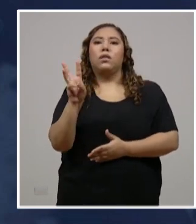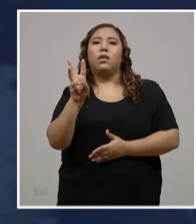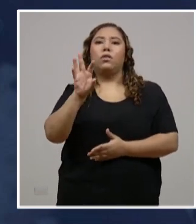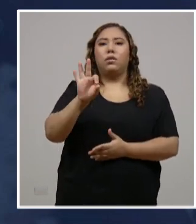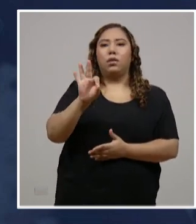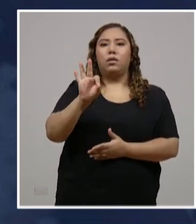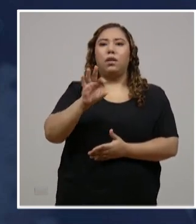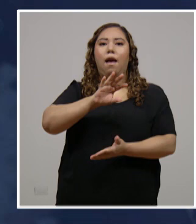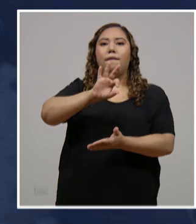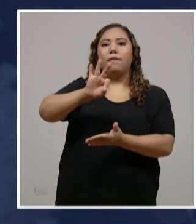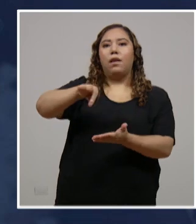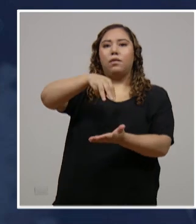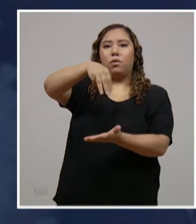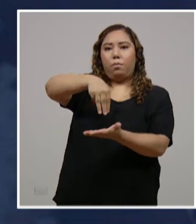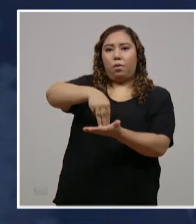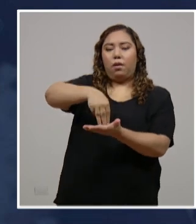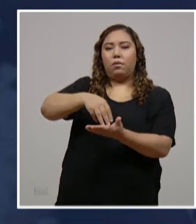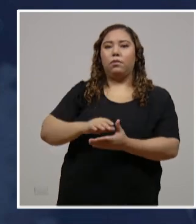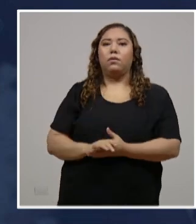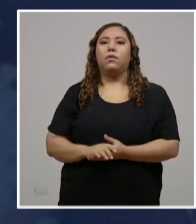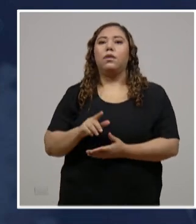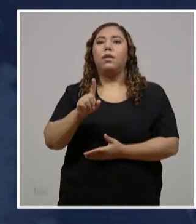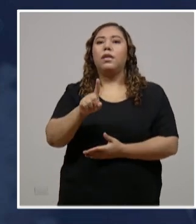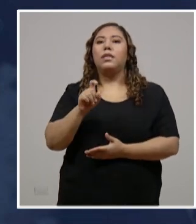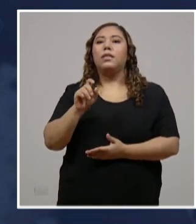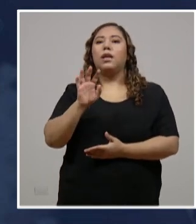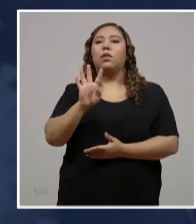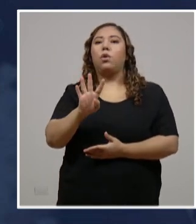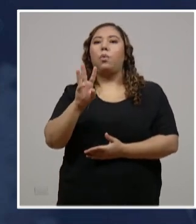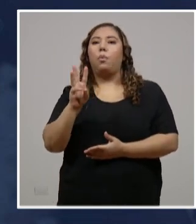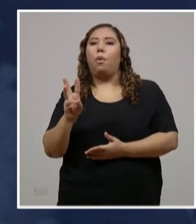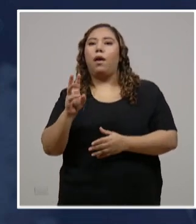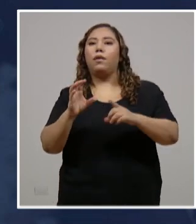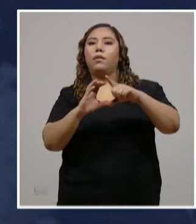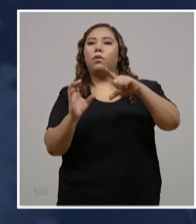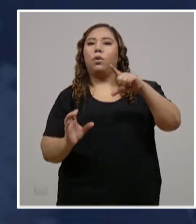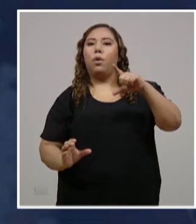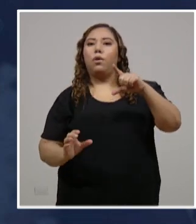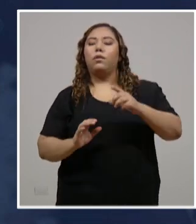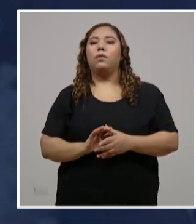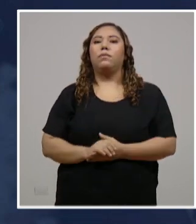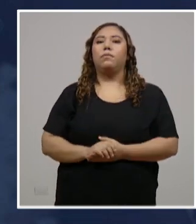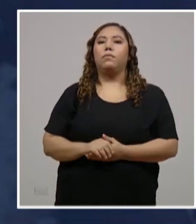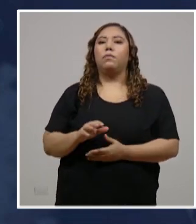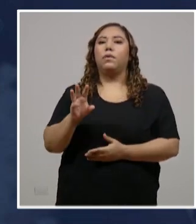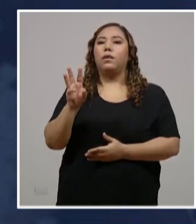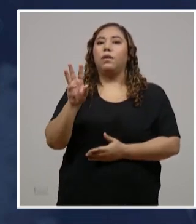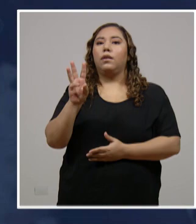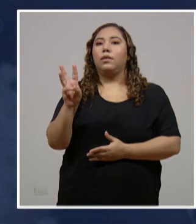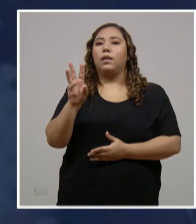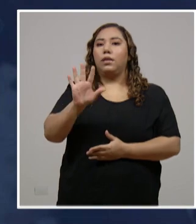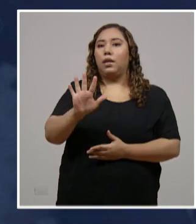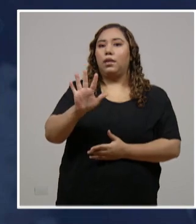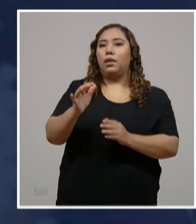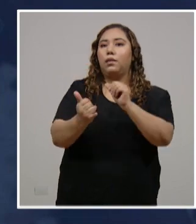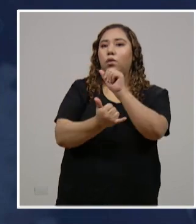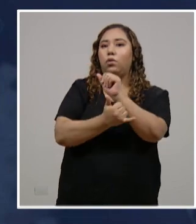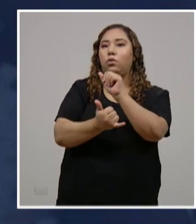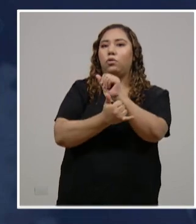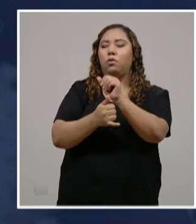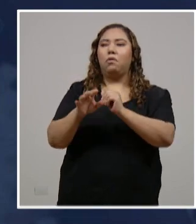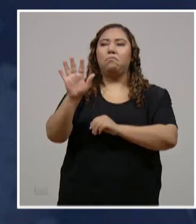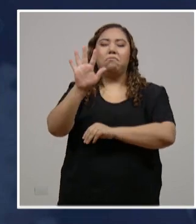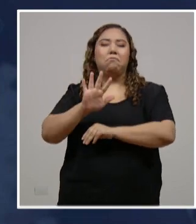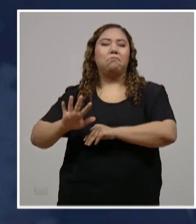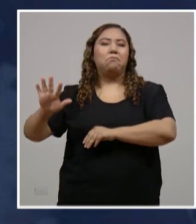en Francisco Morazán, 146 en Cortés, 65 en Lloro y el resto a nivel